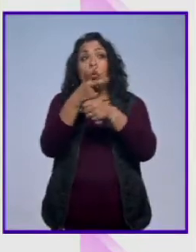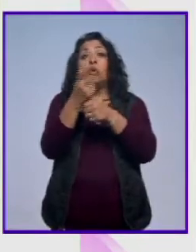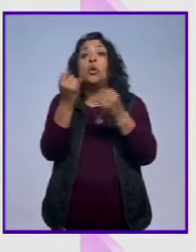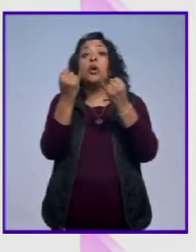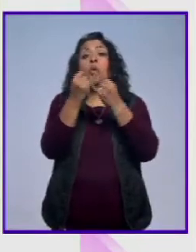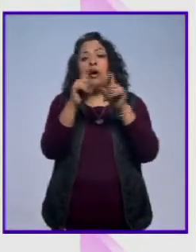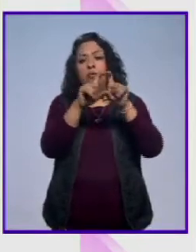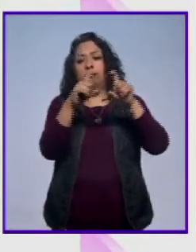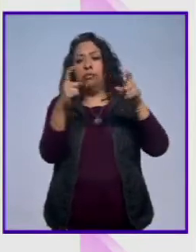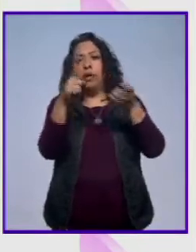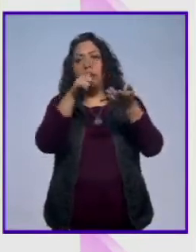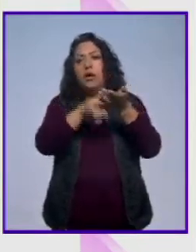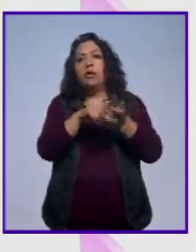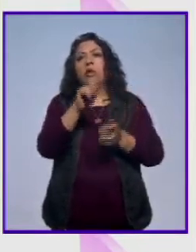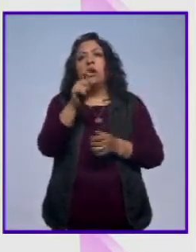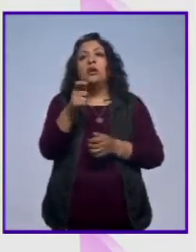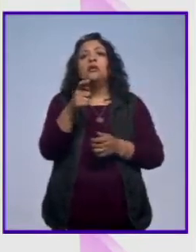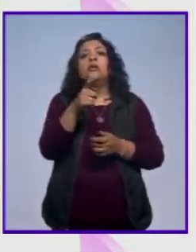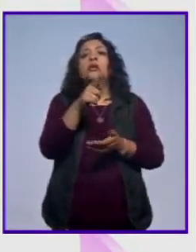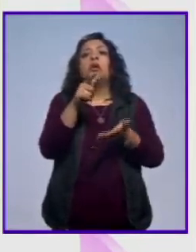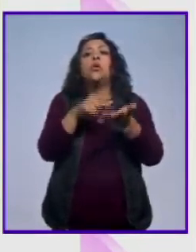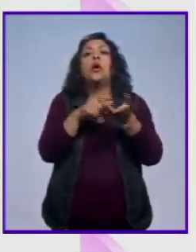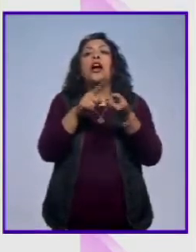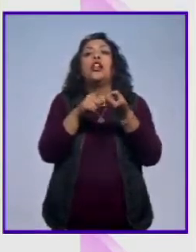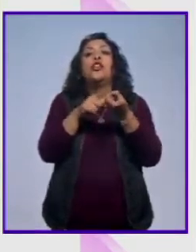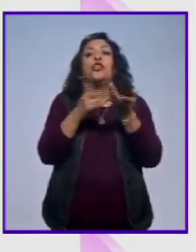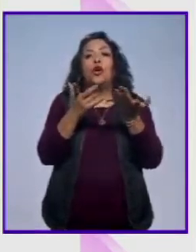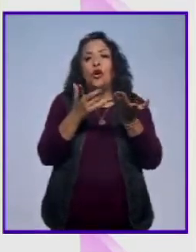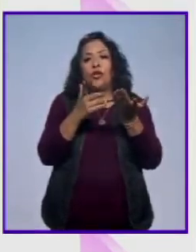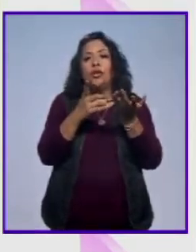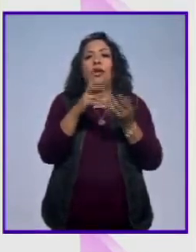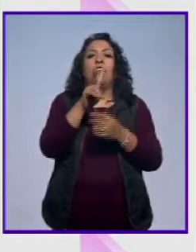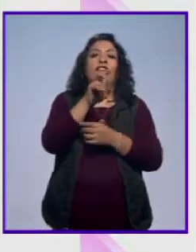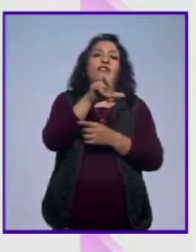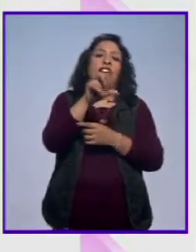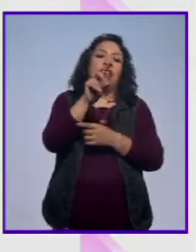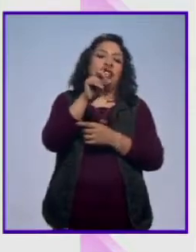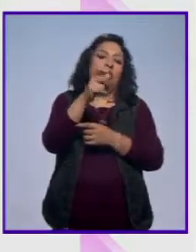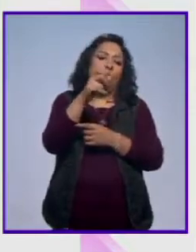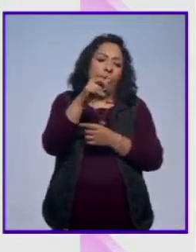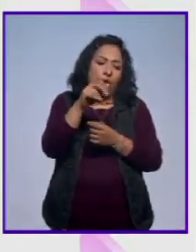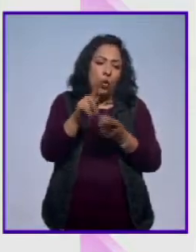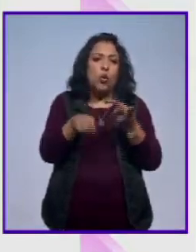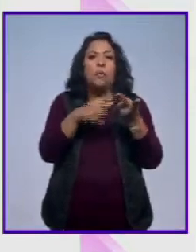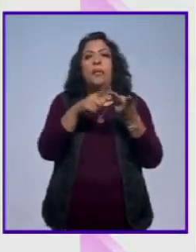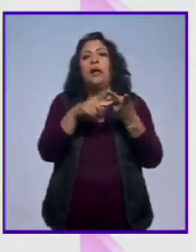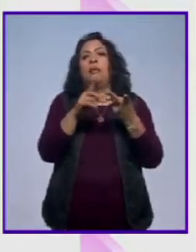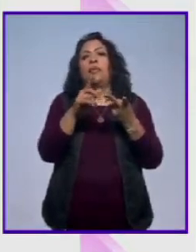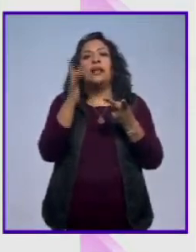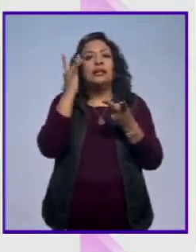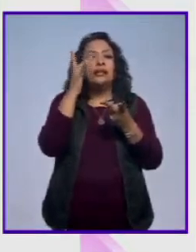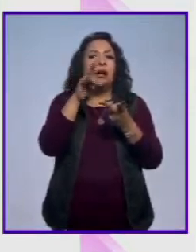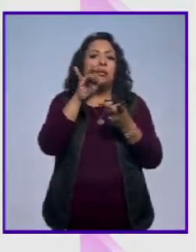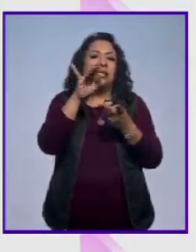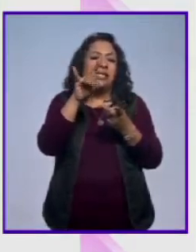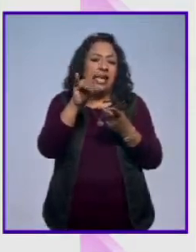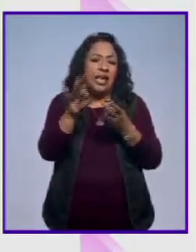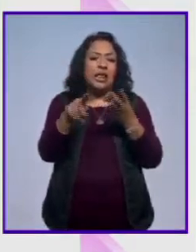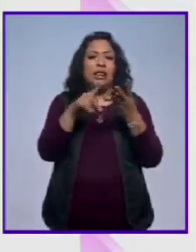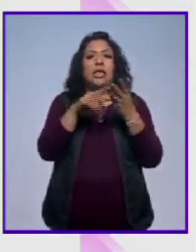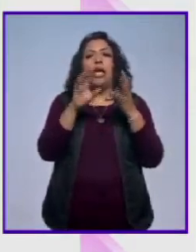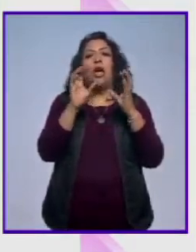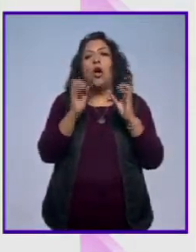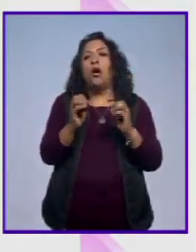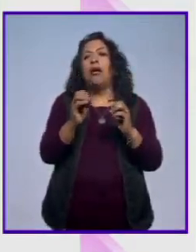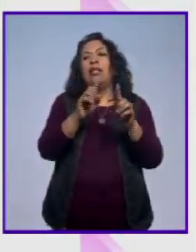también identificado la procedencia de la región. Llámese Valle de Guadalupe, llámese San Vicente o en el